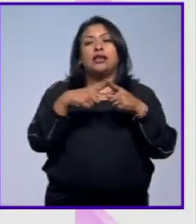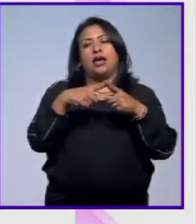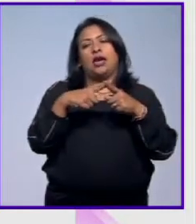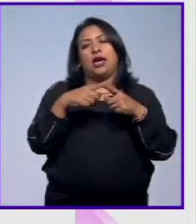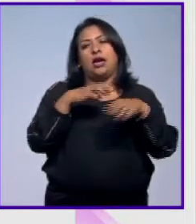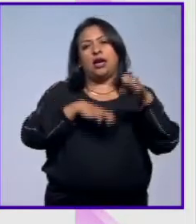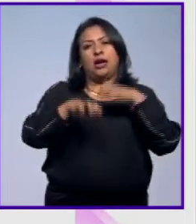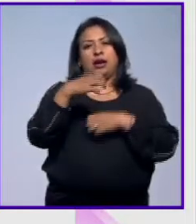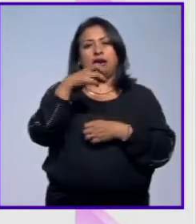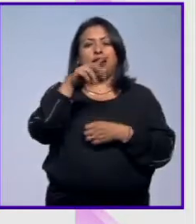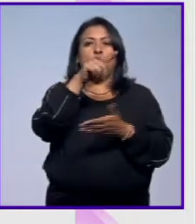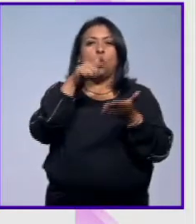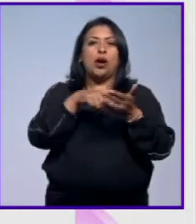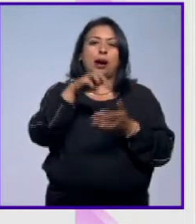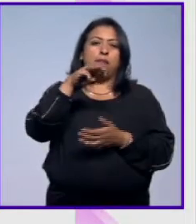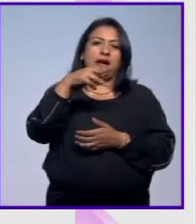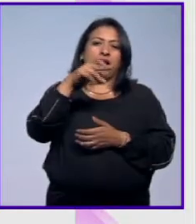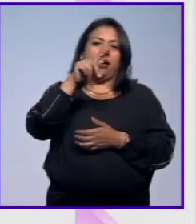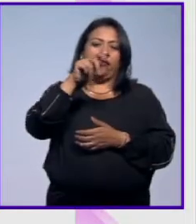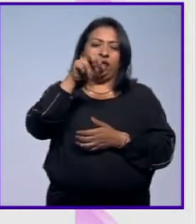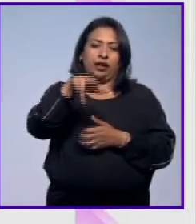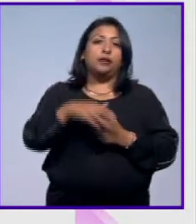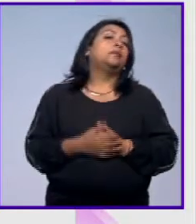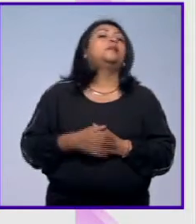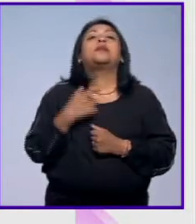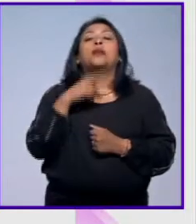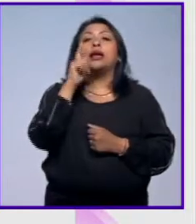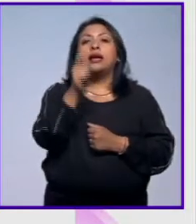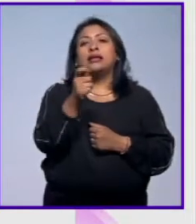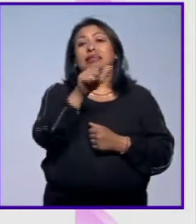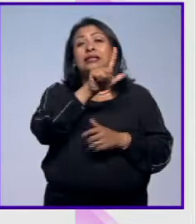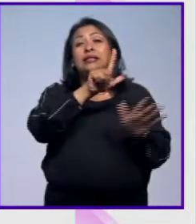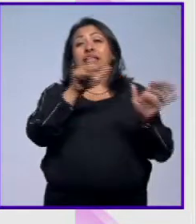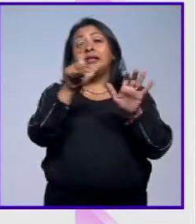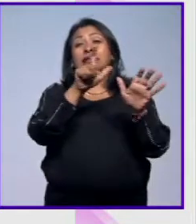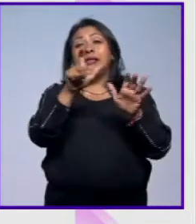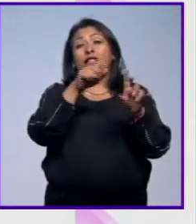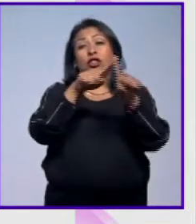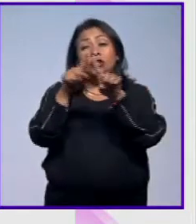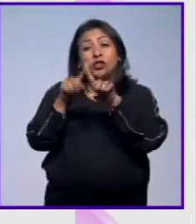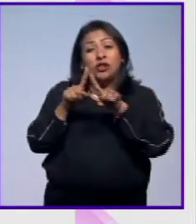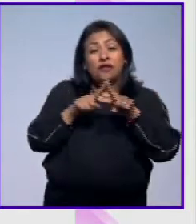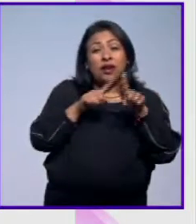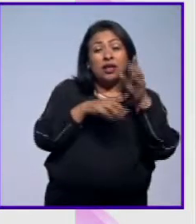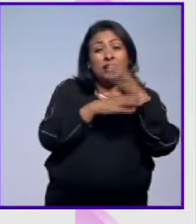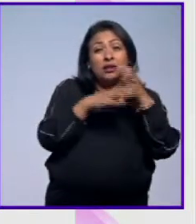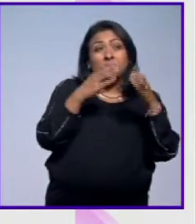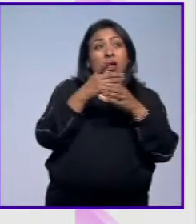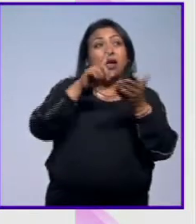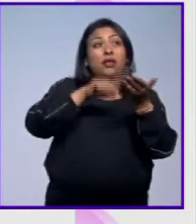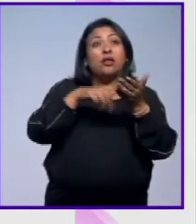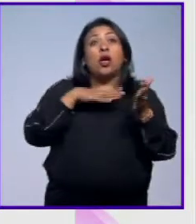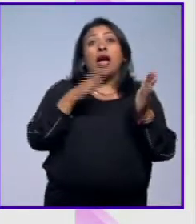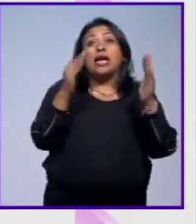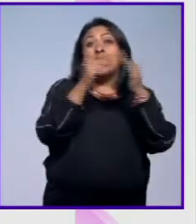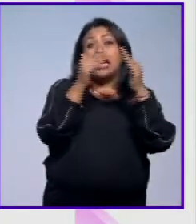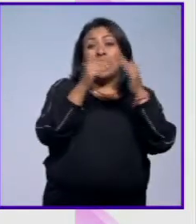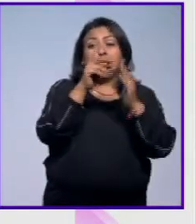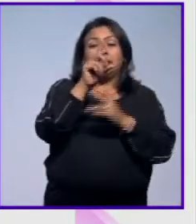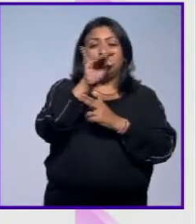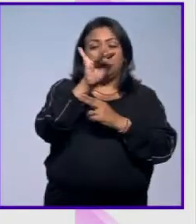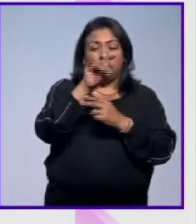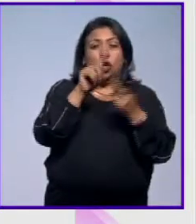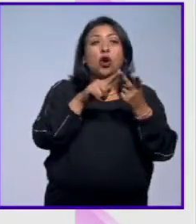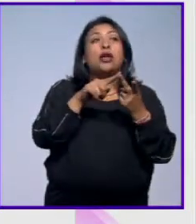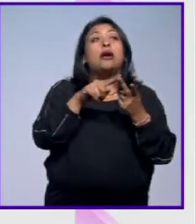Guernsey con sede en Manhattan se trata de más de 700 lotes en los que se incluyen una casa en Detroit, Michigan